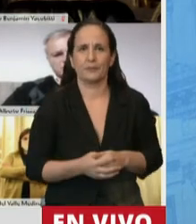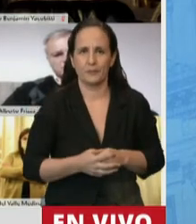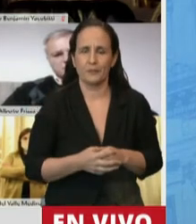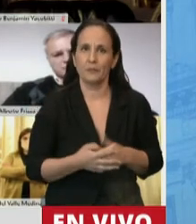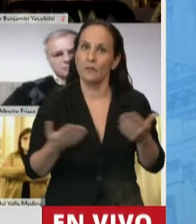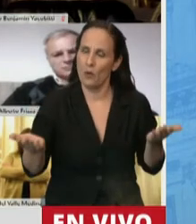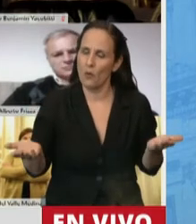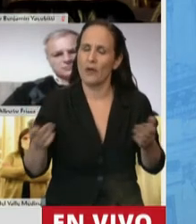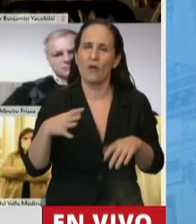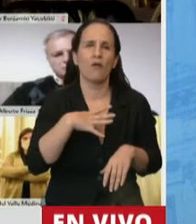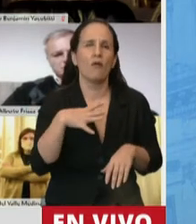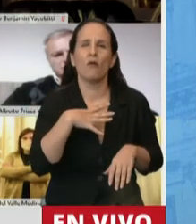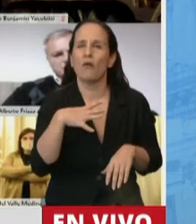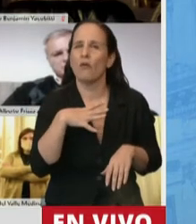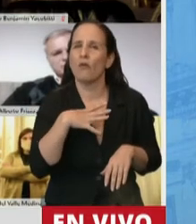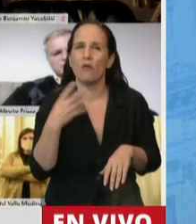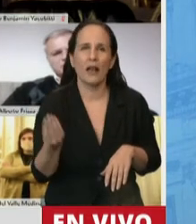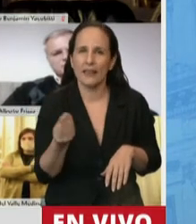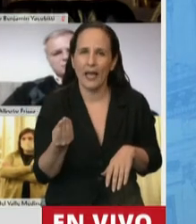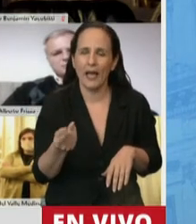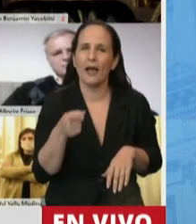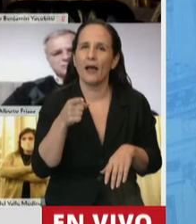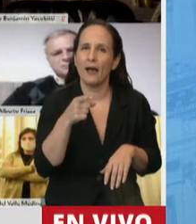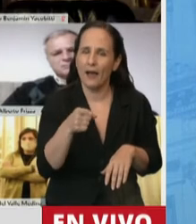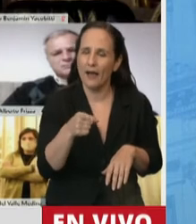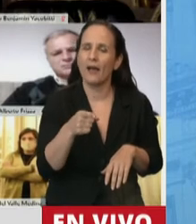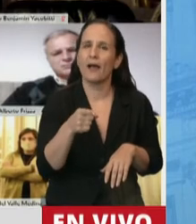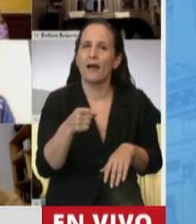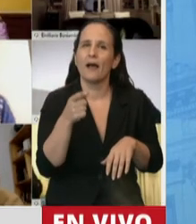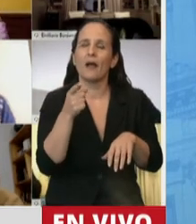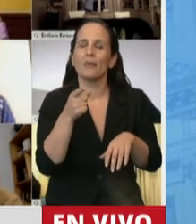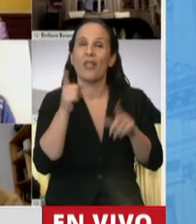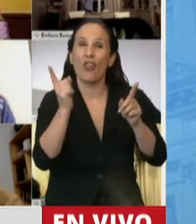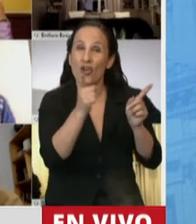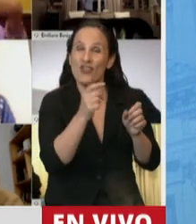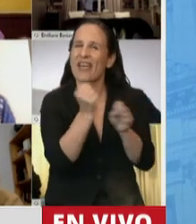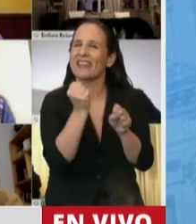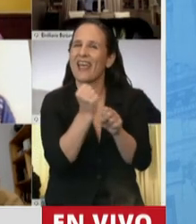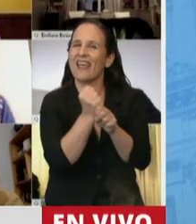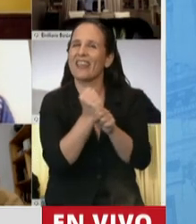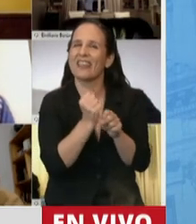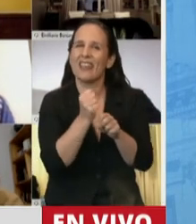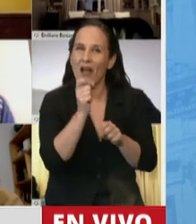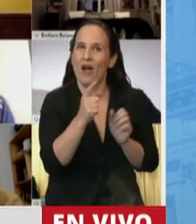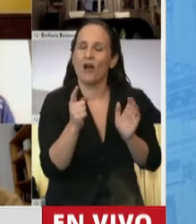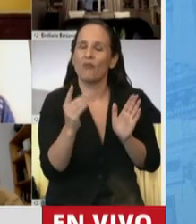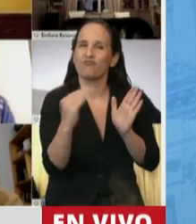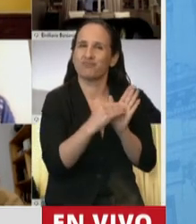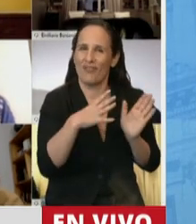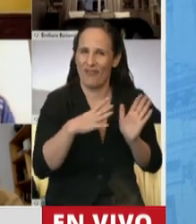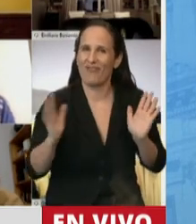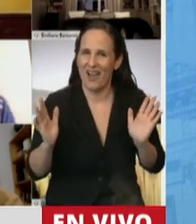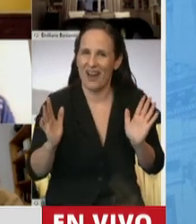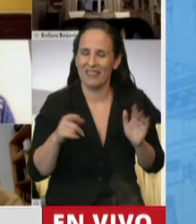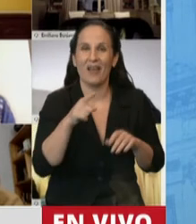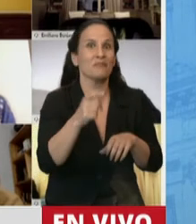quedó pendiente incorporar taxativamente el trabajo docente y también tener en cuenta que